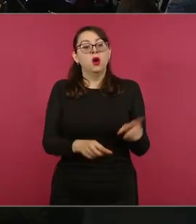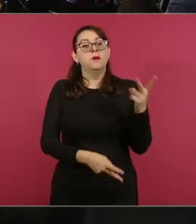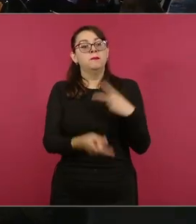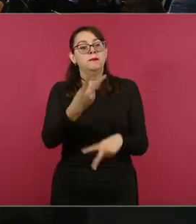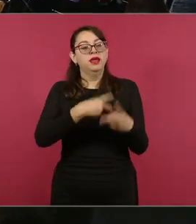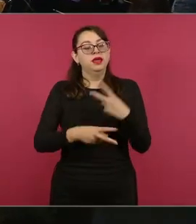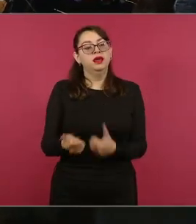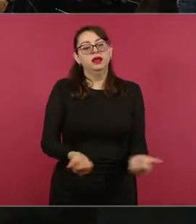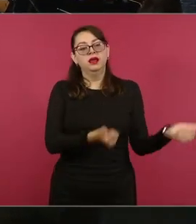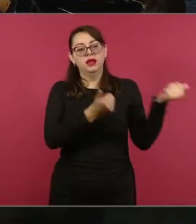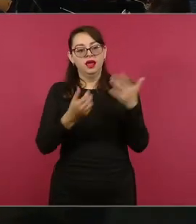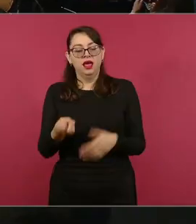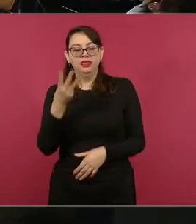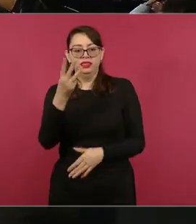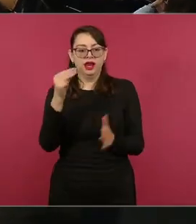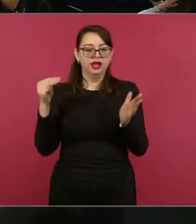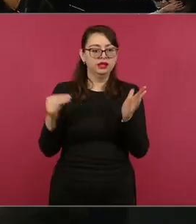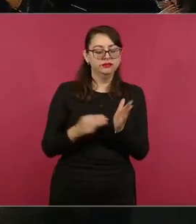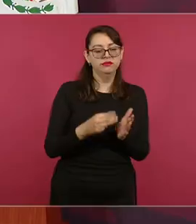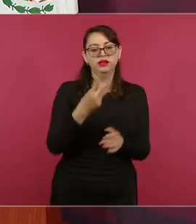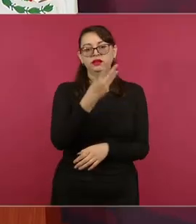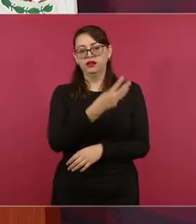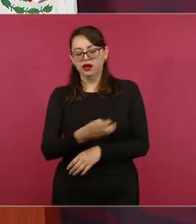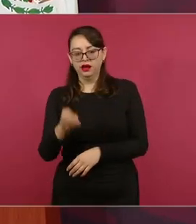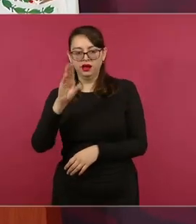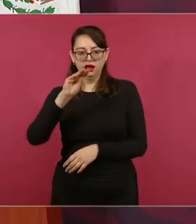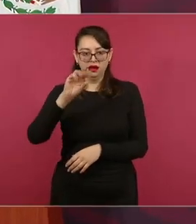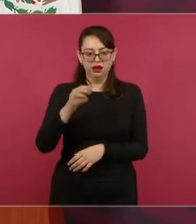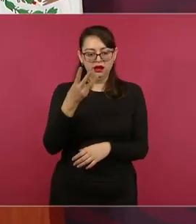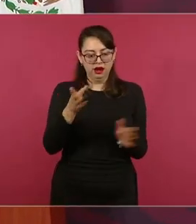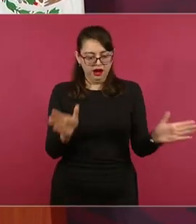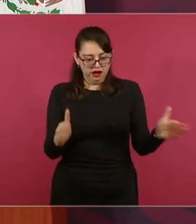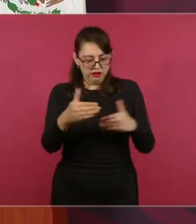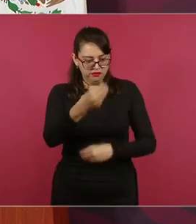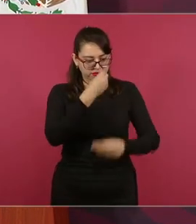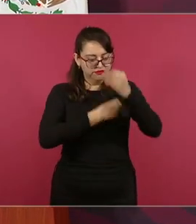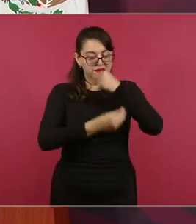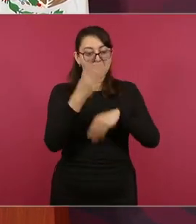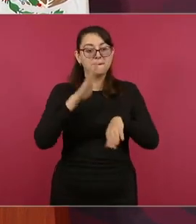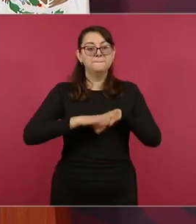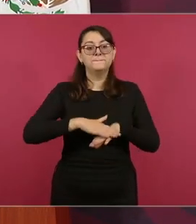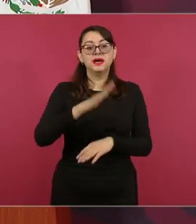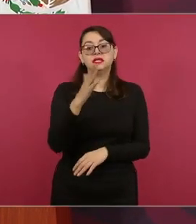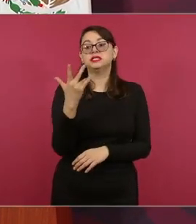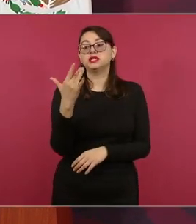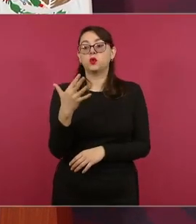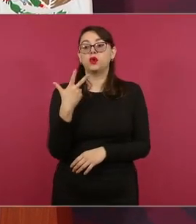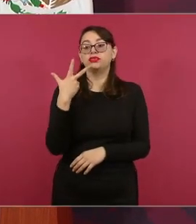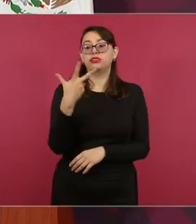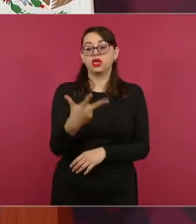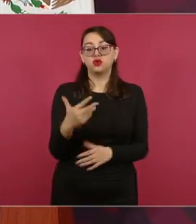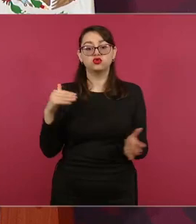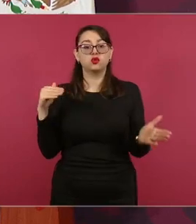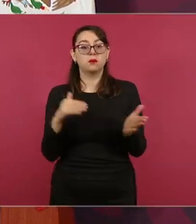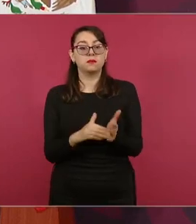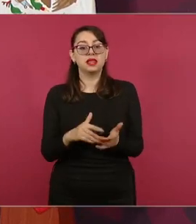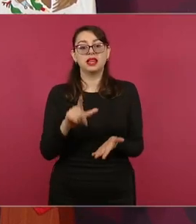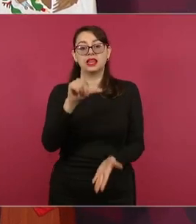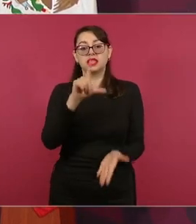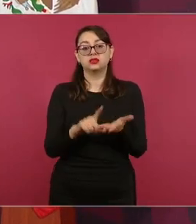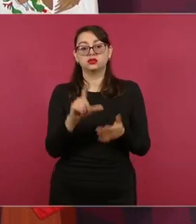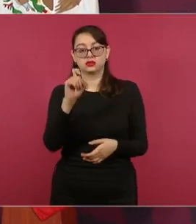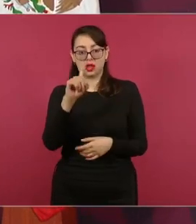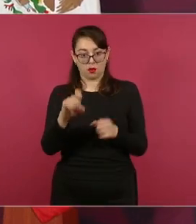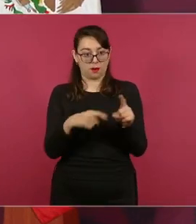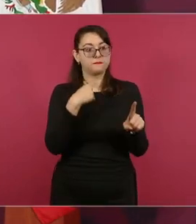camino, 3.393 defensas más y 58.100 litros de agua más. El día de ayer